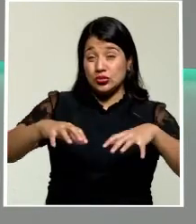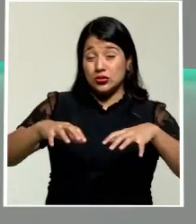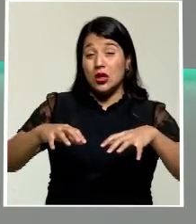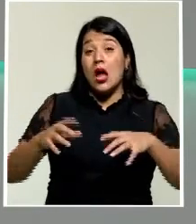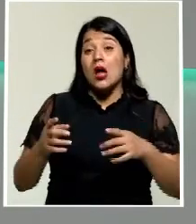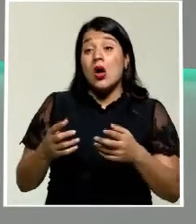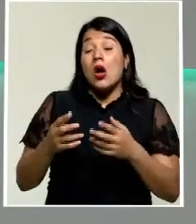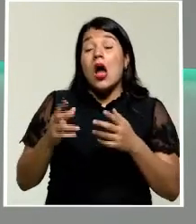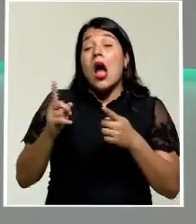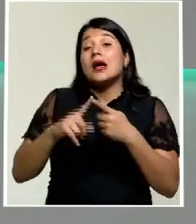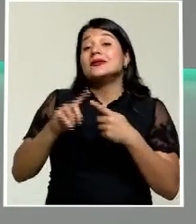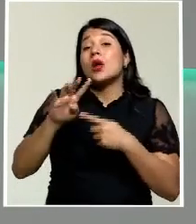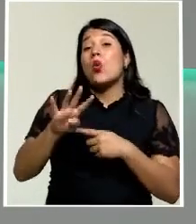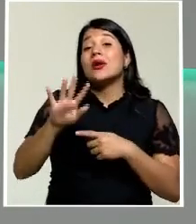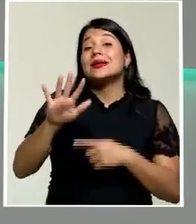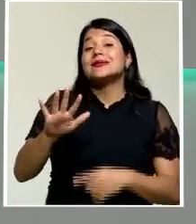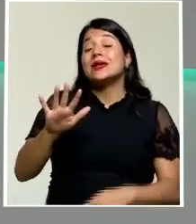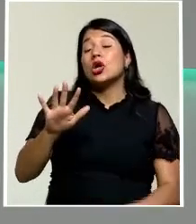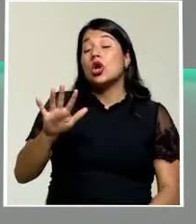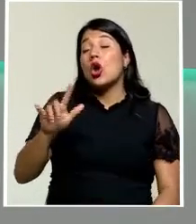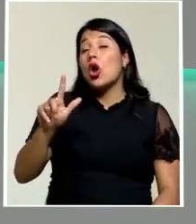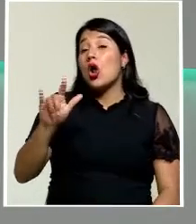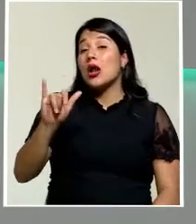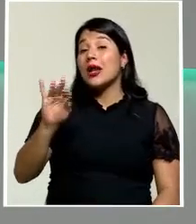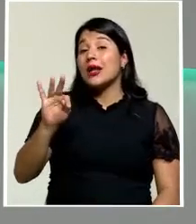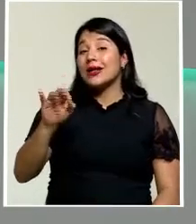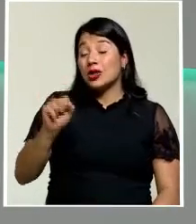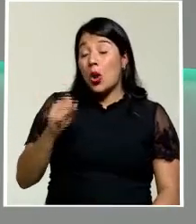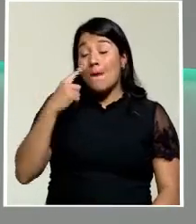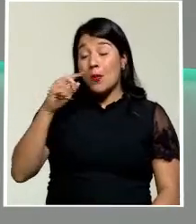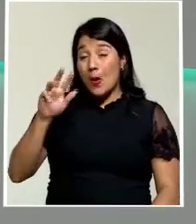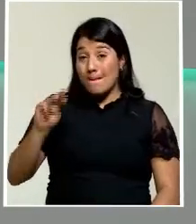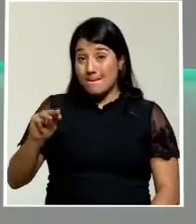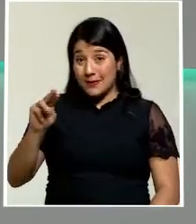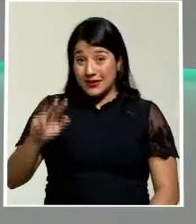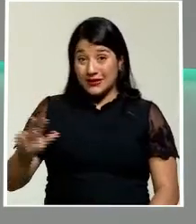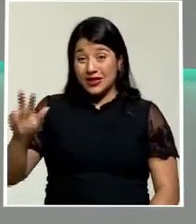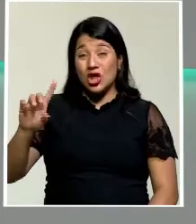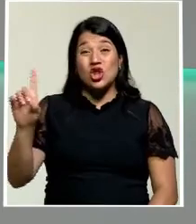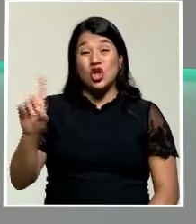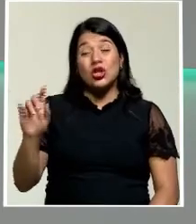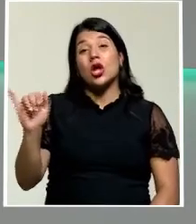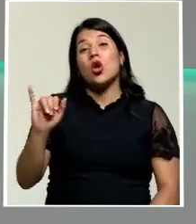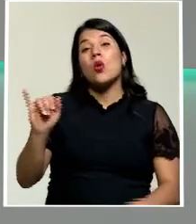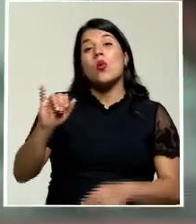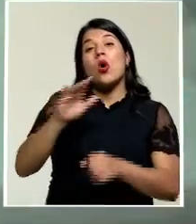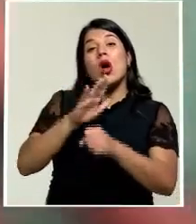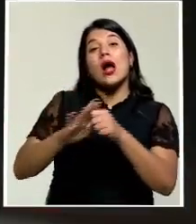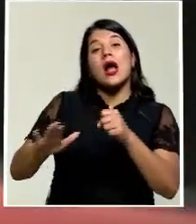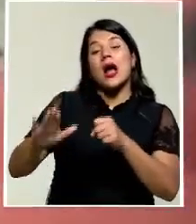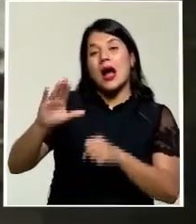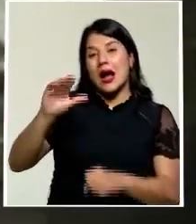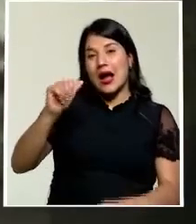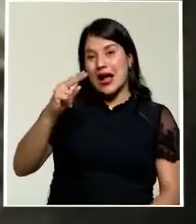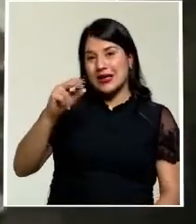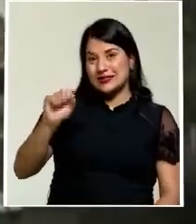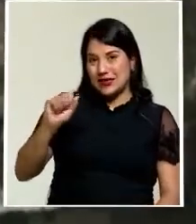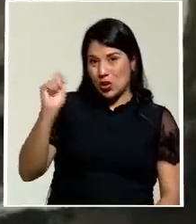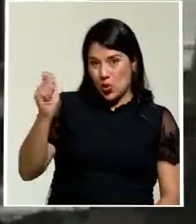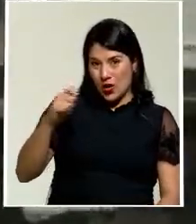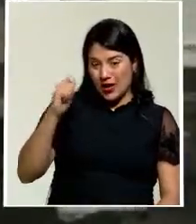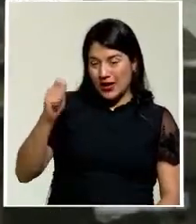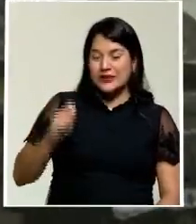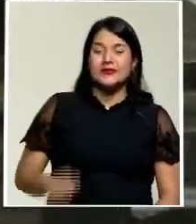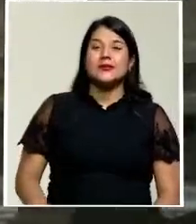litros por metro cuadrado en zonas como Cañas, Guanacaste. Los llamados